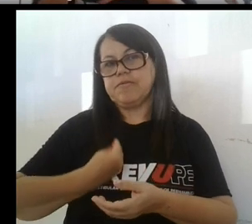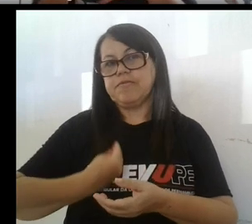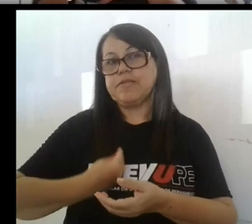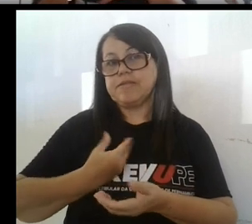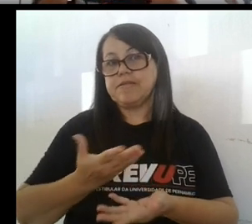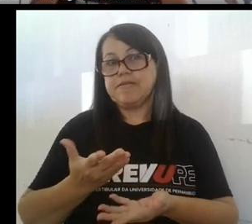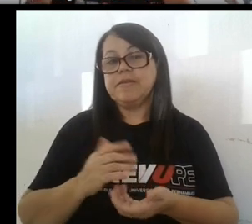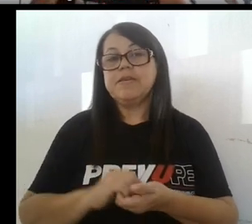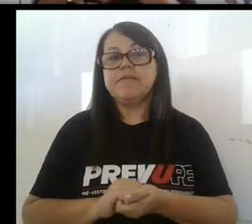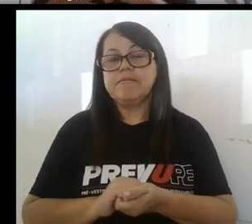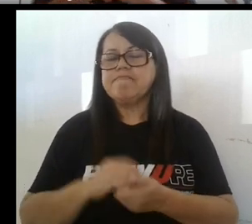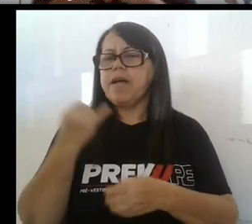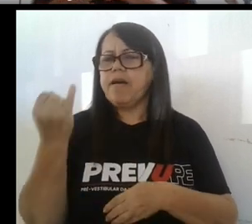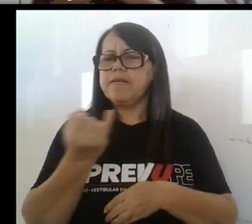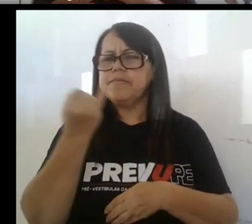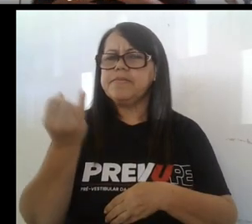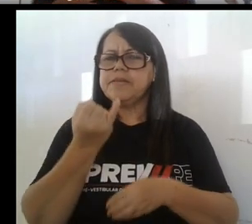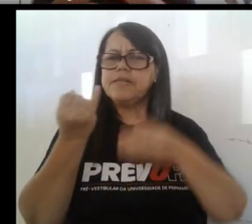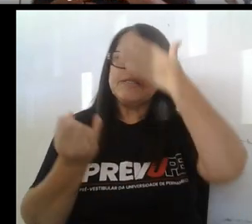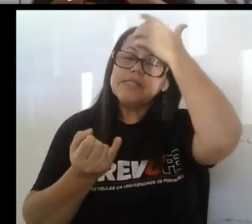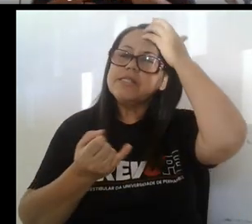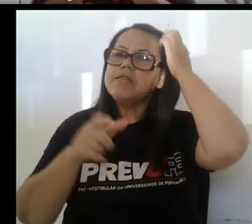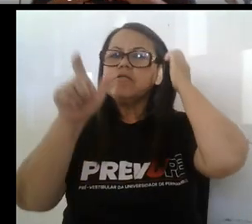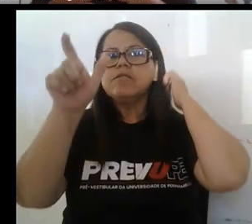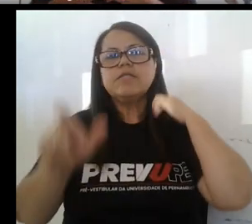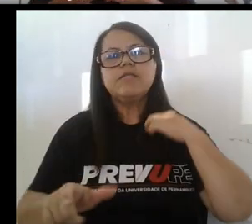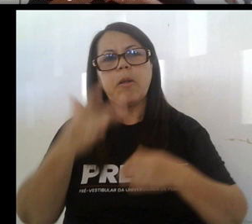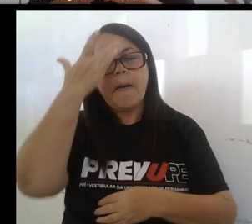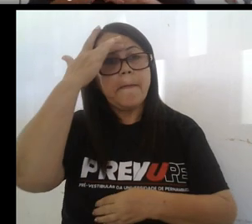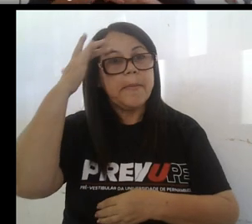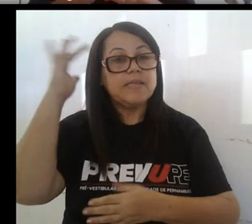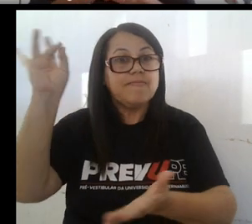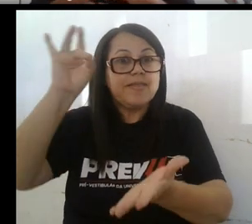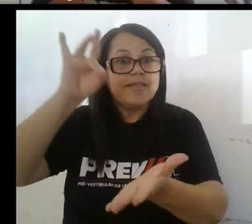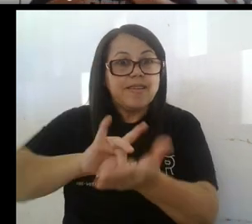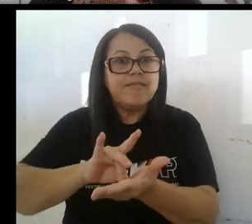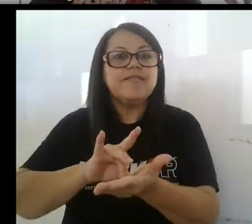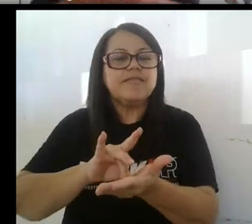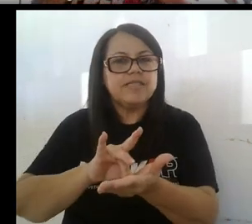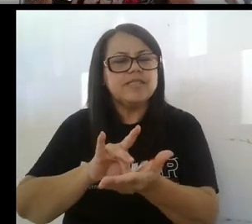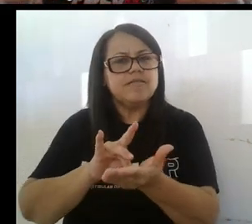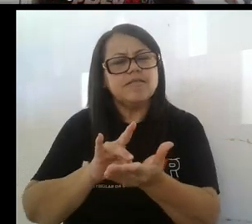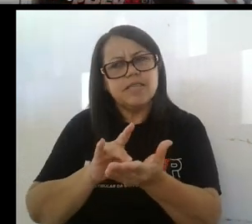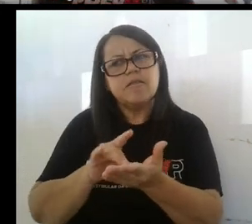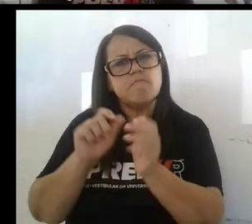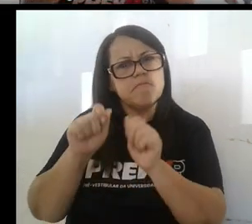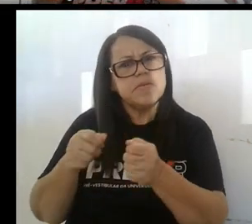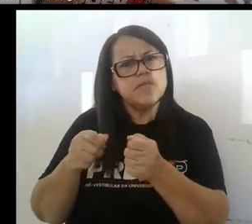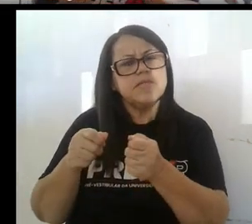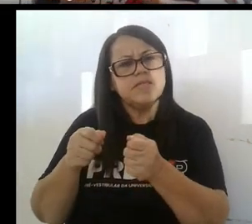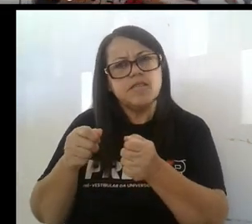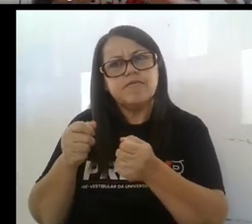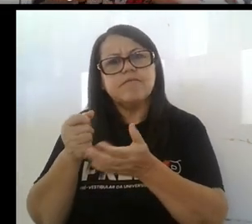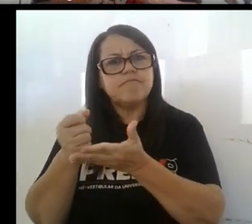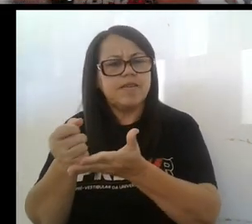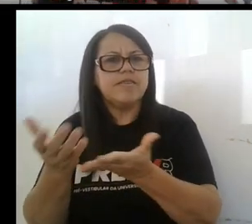formamos partes. Es muy importante ser aquella persona que realmente está para los amigos, y antes